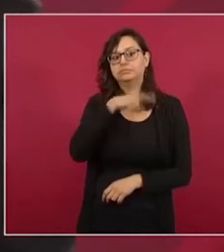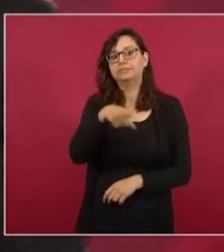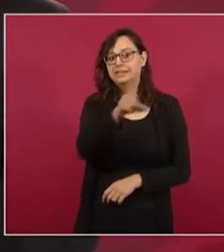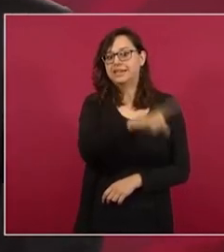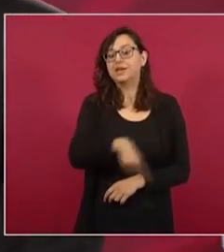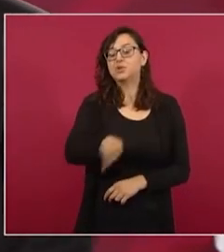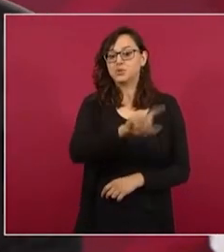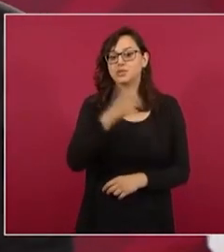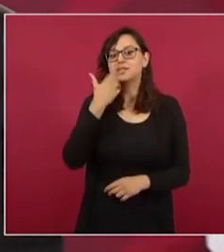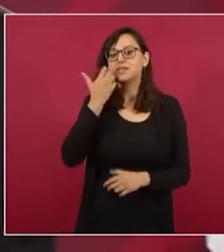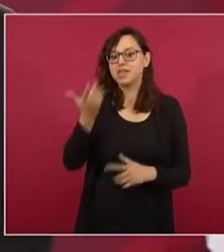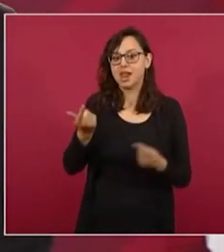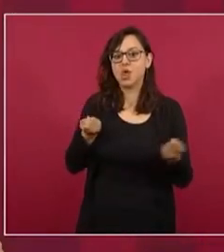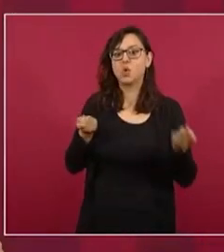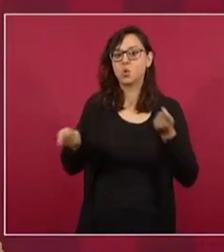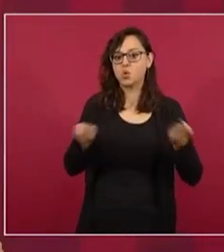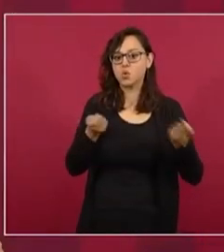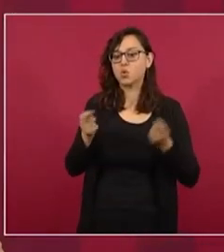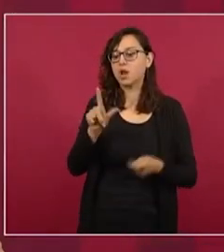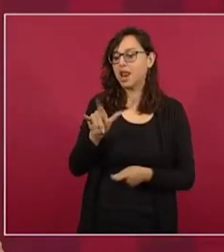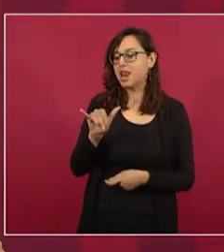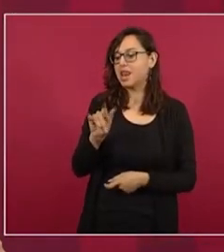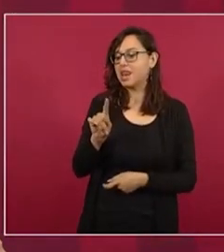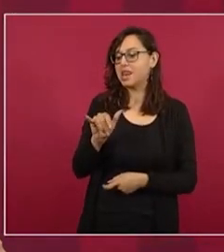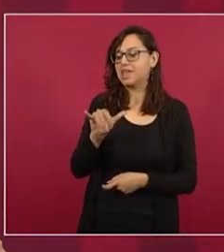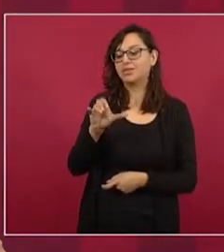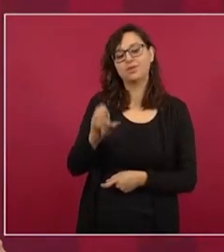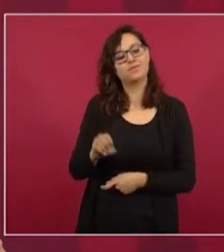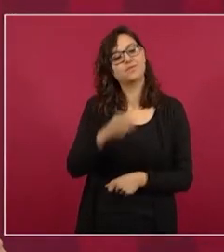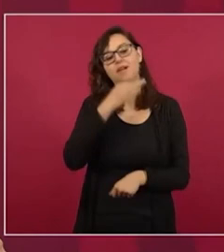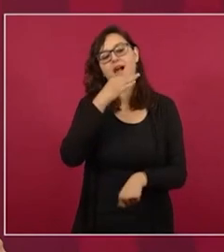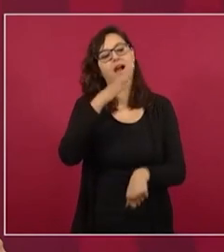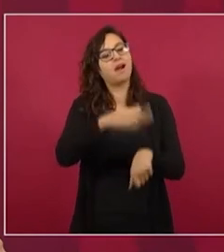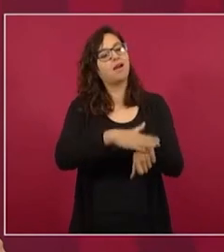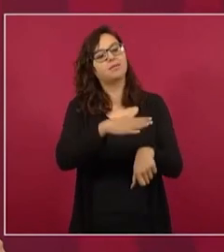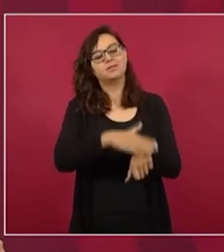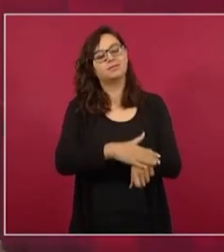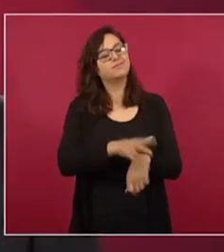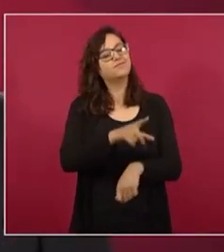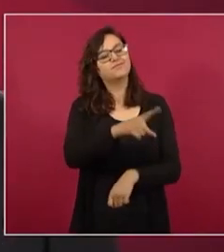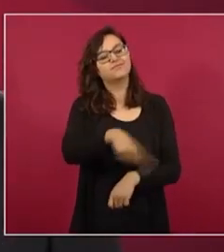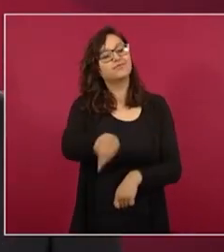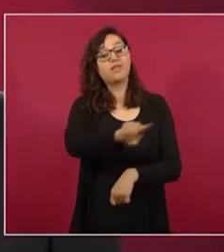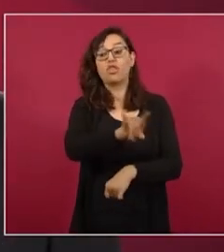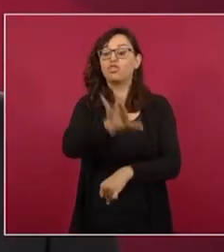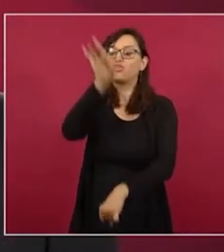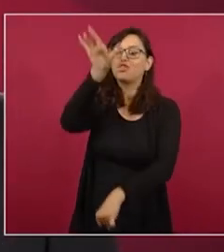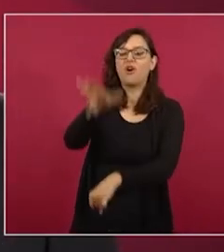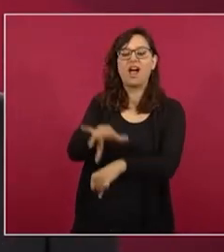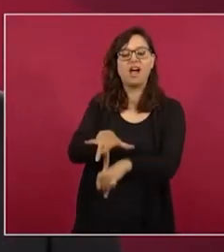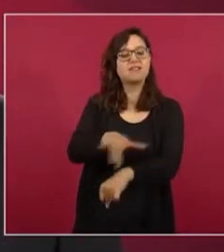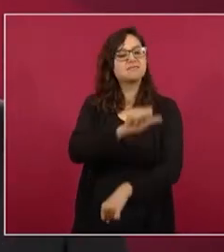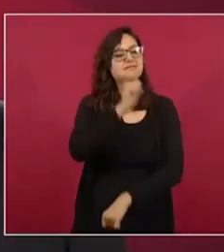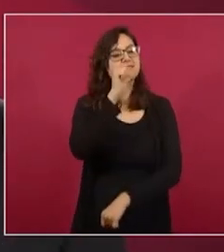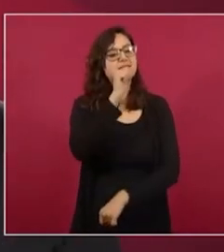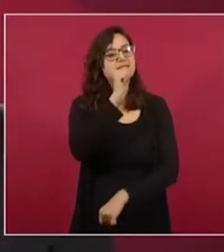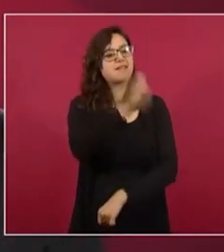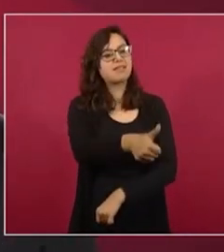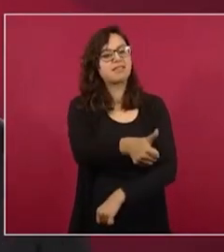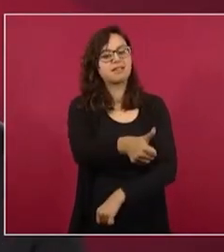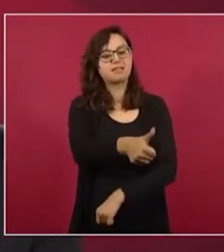apropiarse de este mineral estratégico si